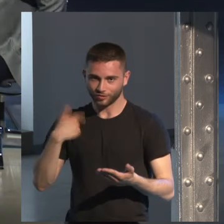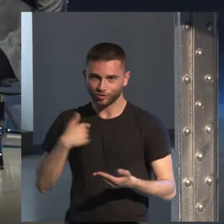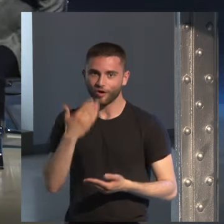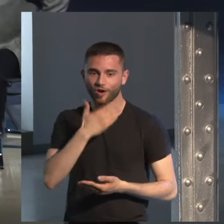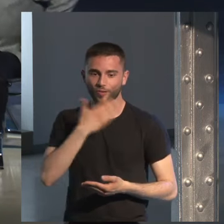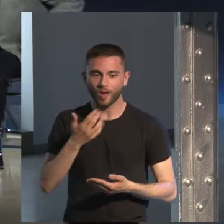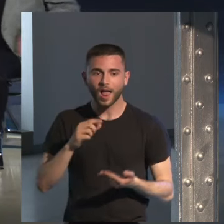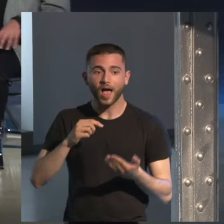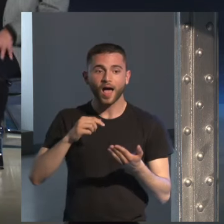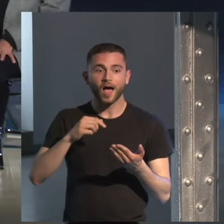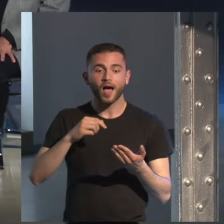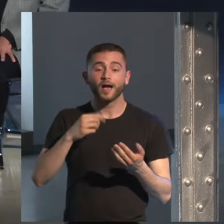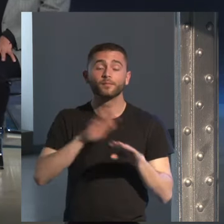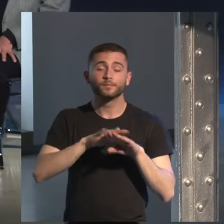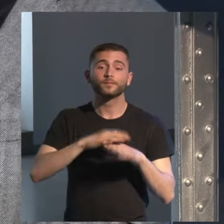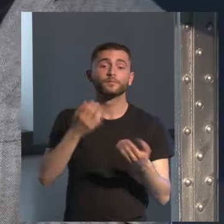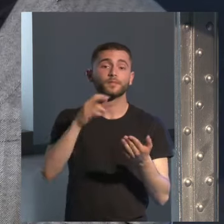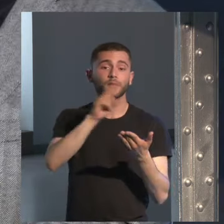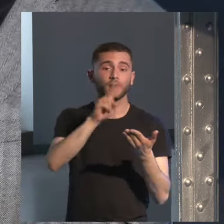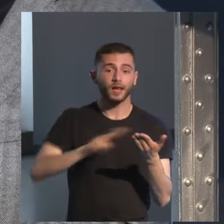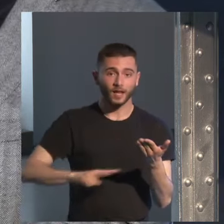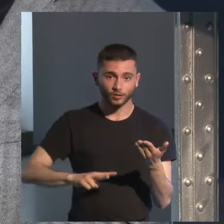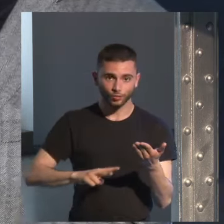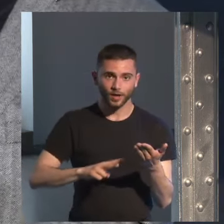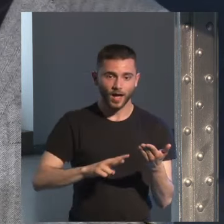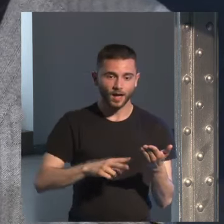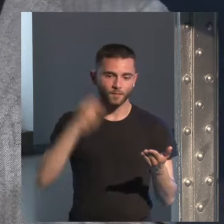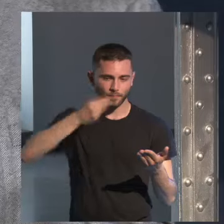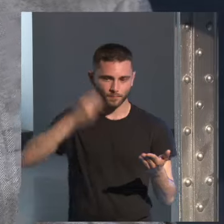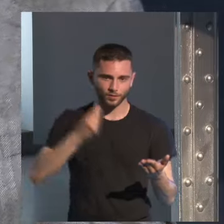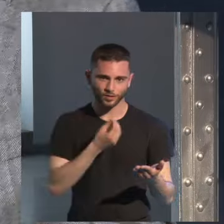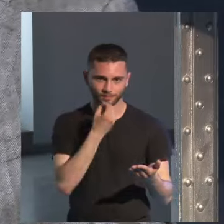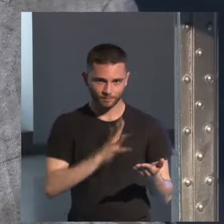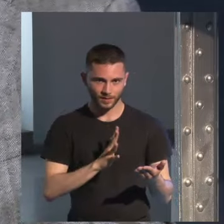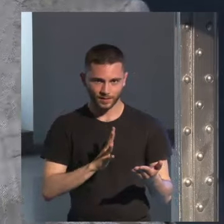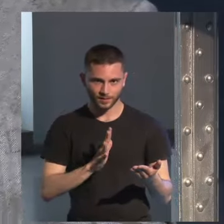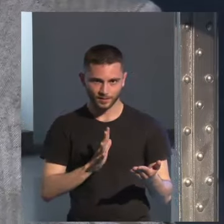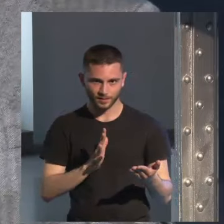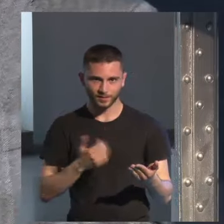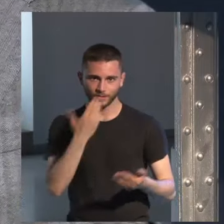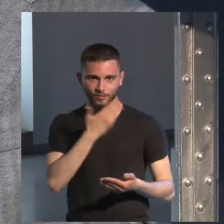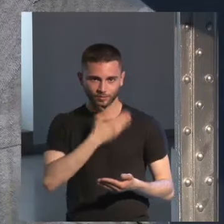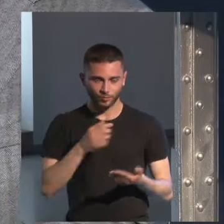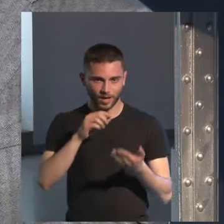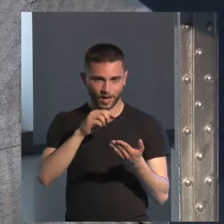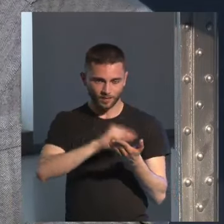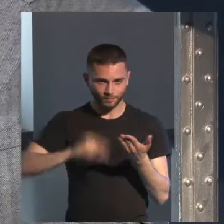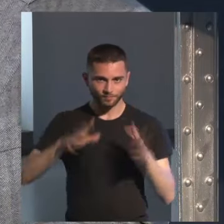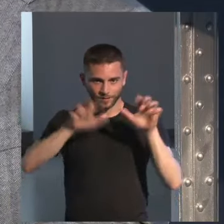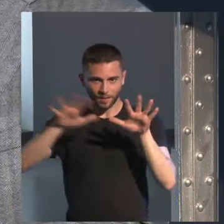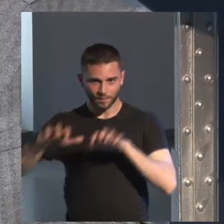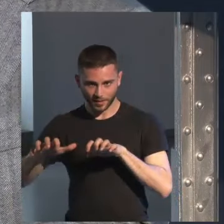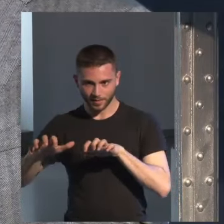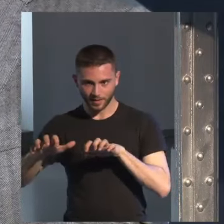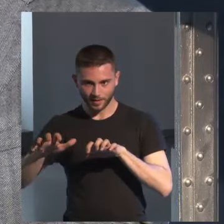yo creo en la lectura como escuela para aprender a escribir tú aprendes a escribir leyendo a los